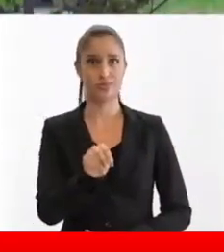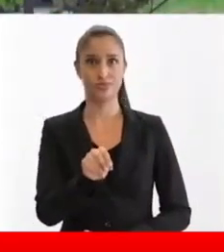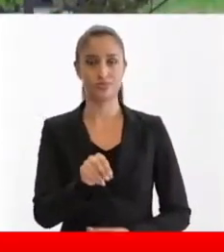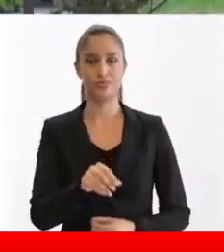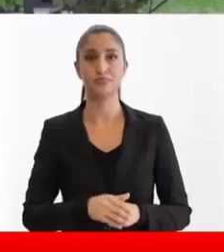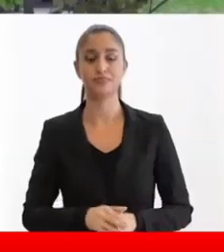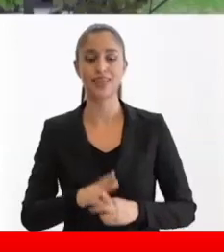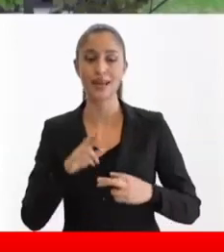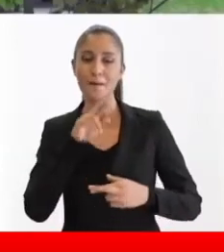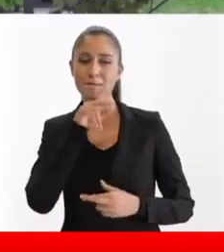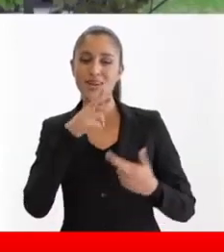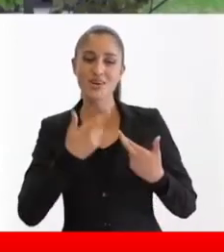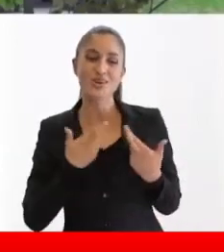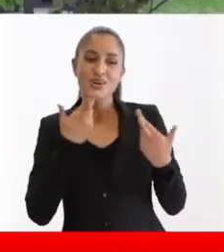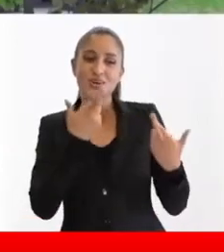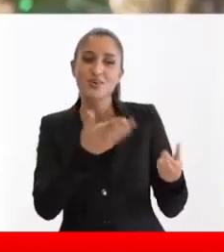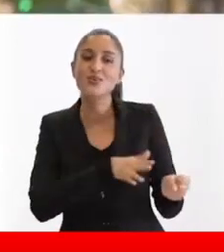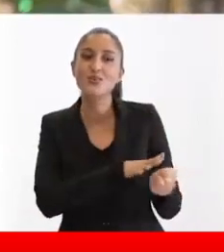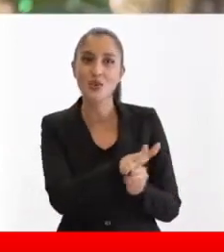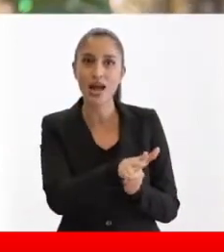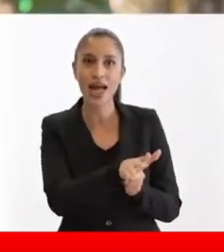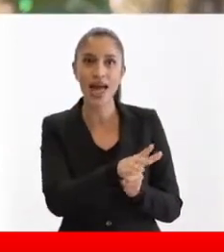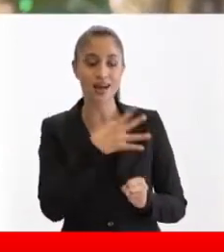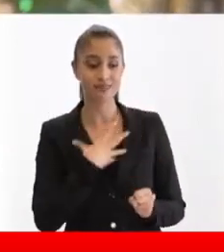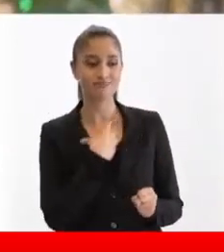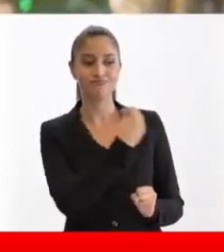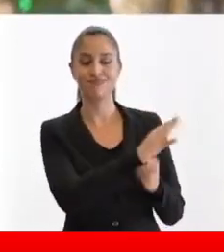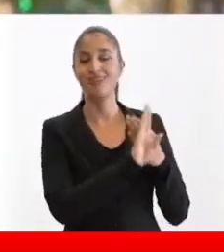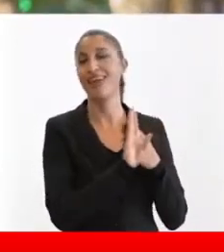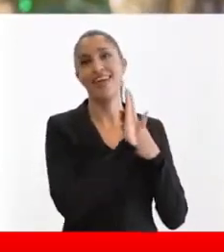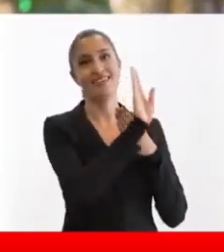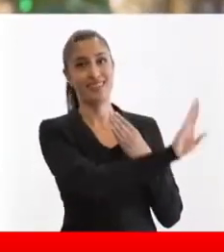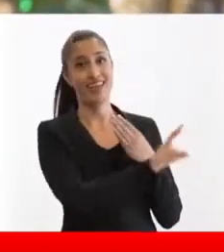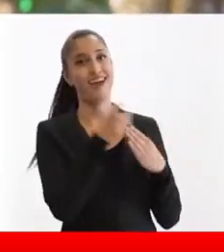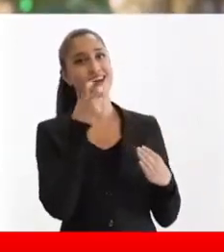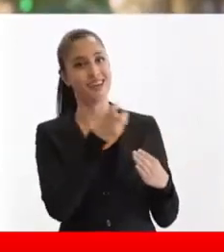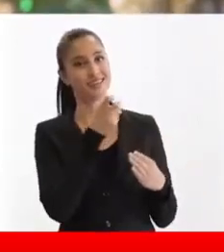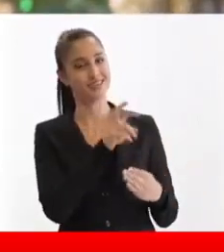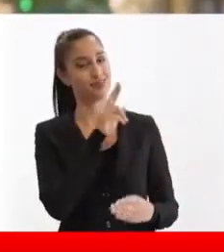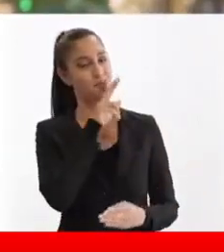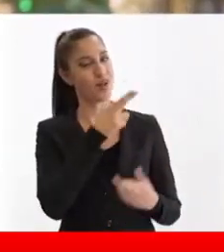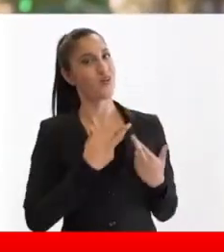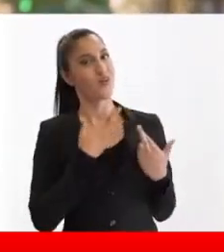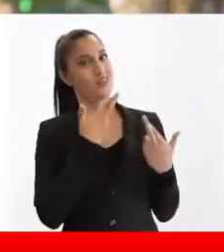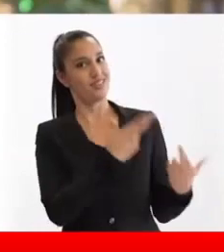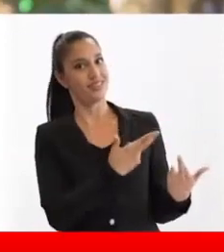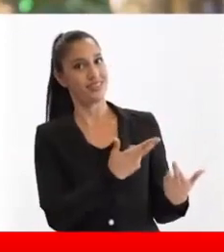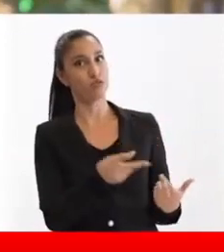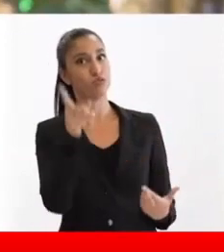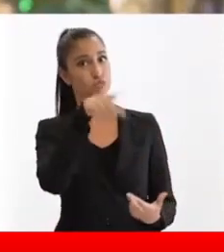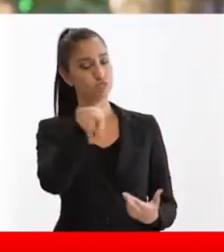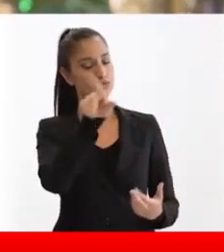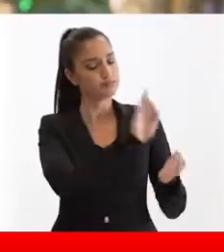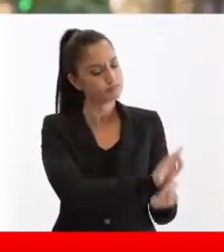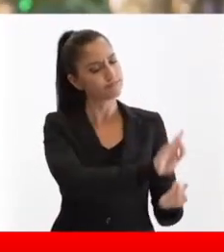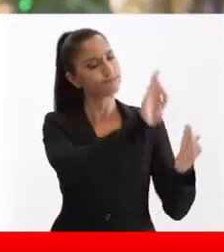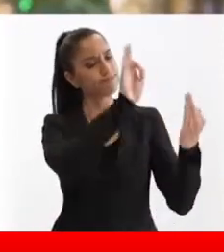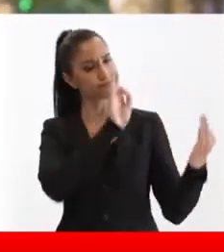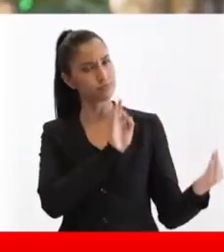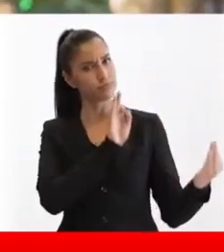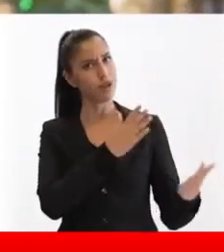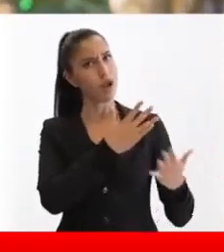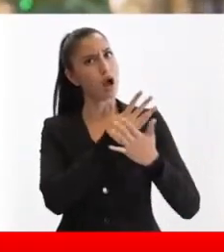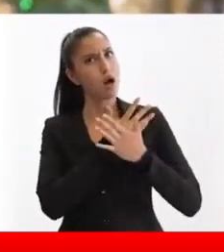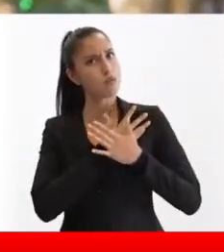reunamos este 10 de mayo. El mejor regalo es prevenir, prevenir que se infecten de COVID. Mantengámonos